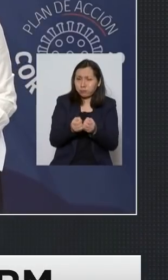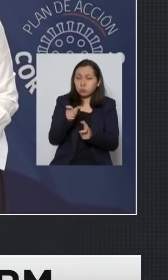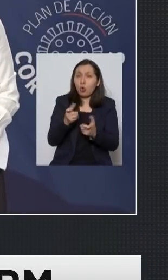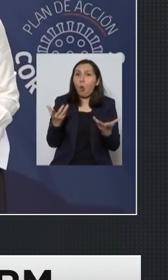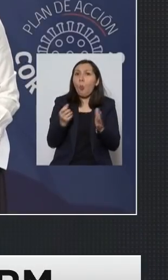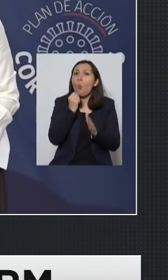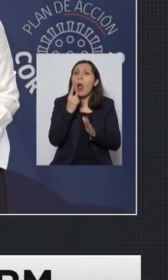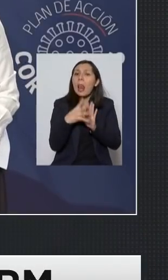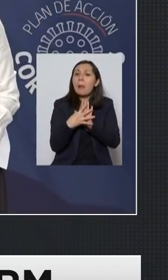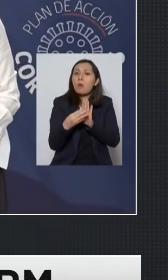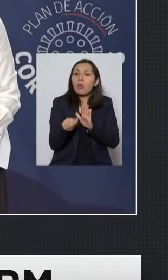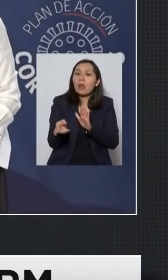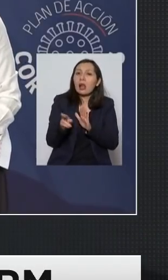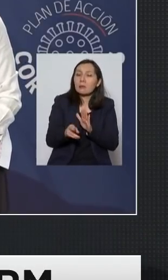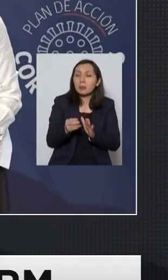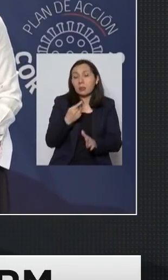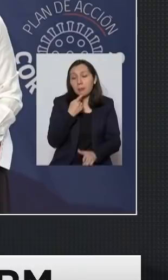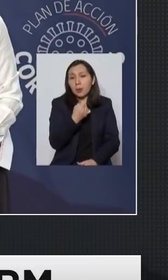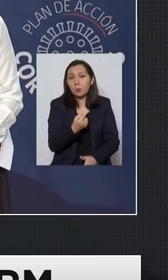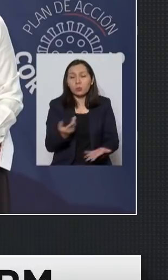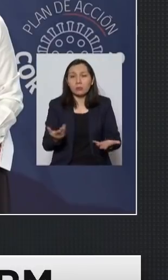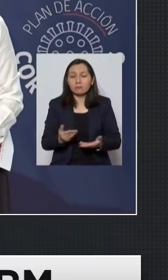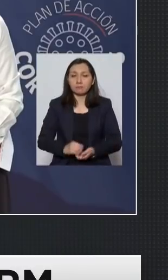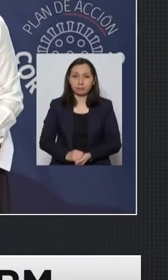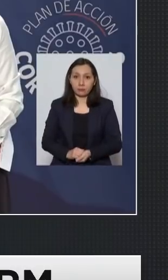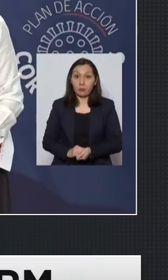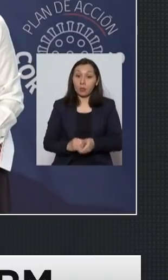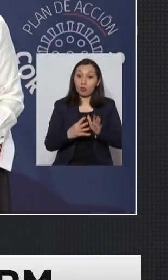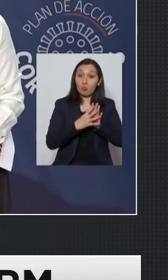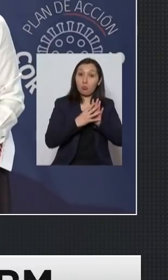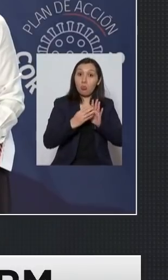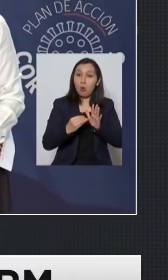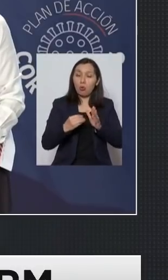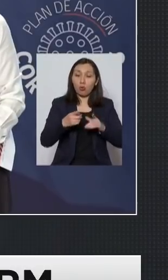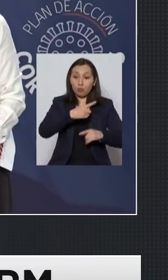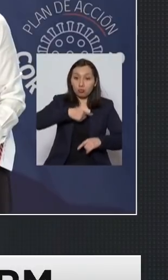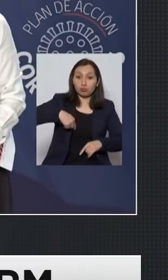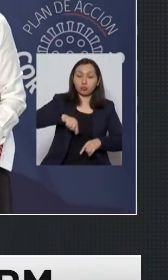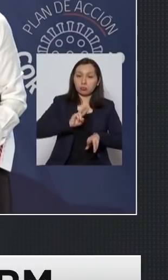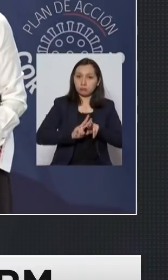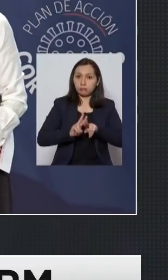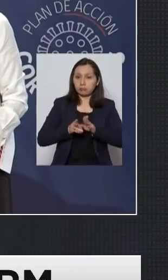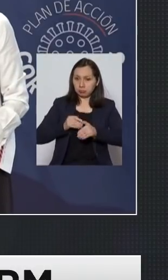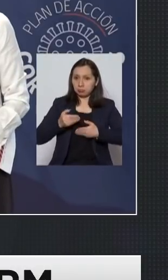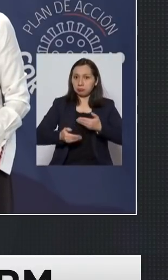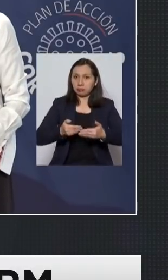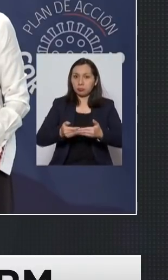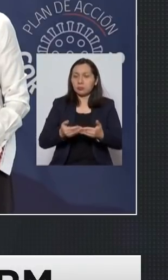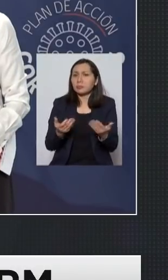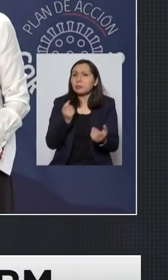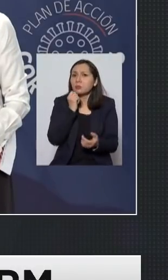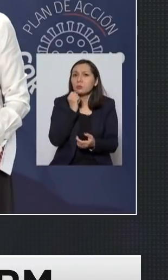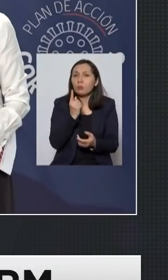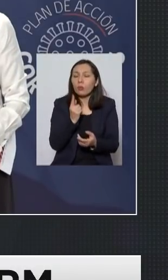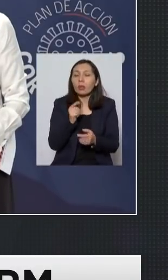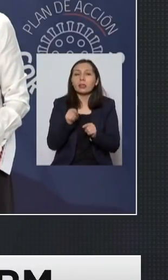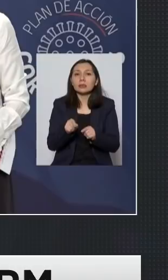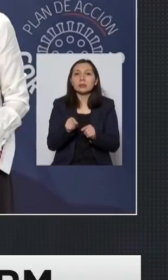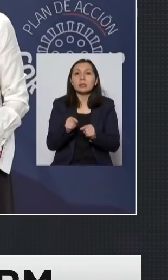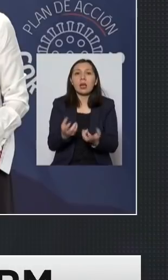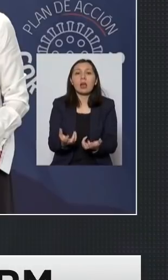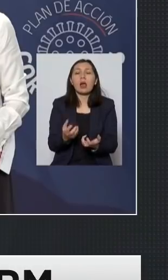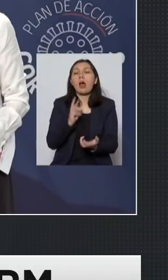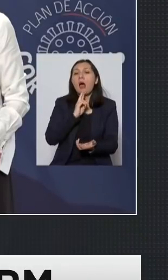vamos a tener que seguir insistiendo en ese punto? El modelo que nosotros estamos siguiendo insisto es el de